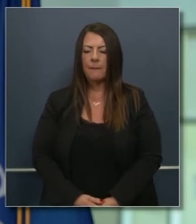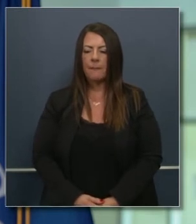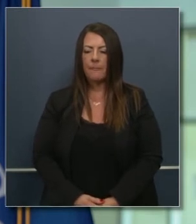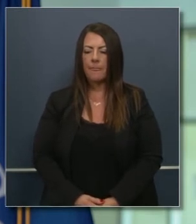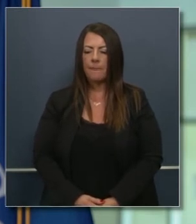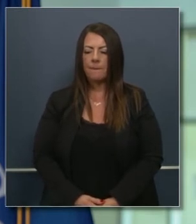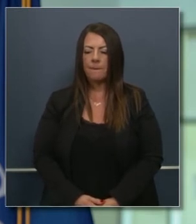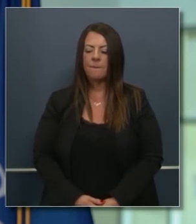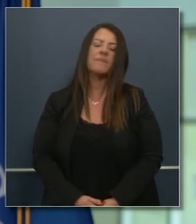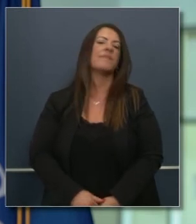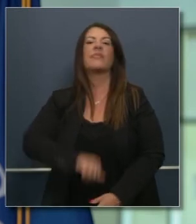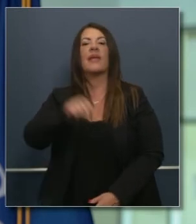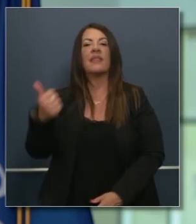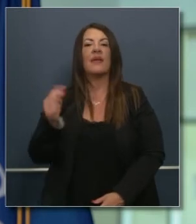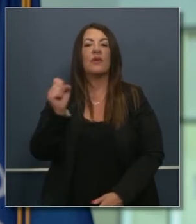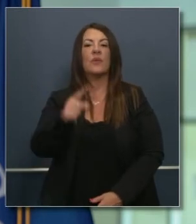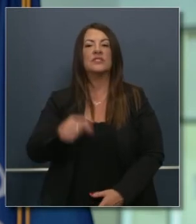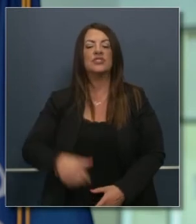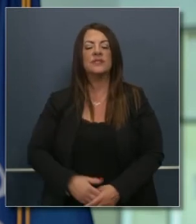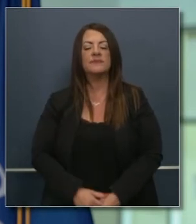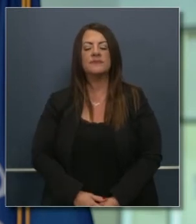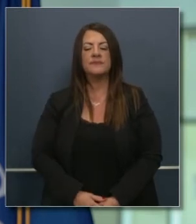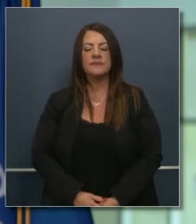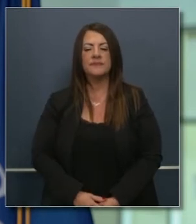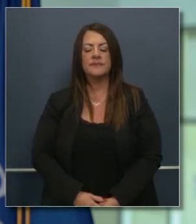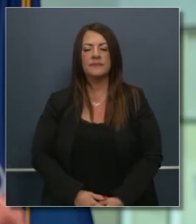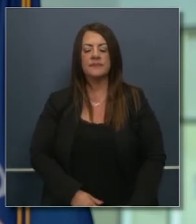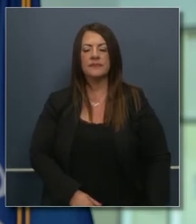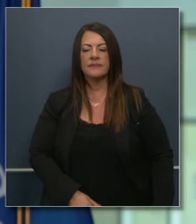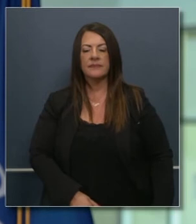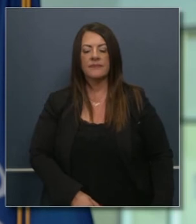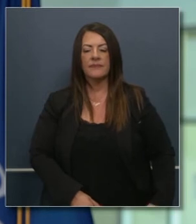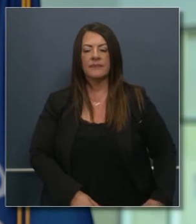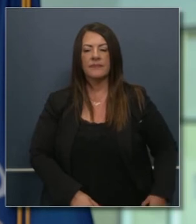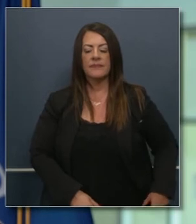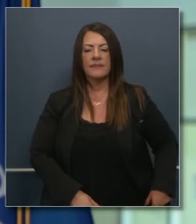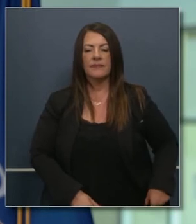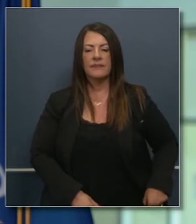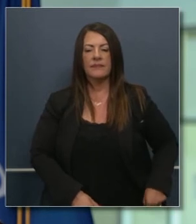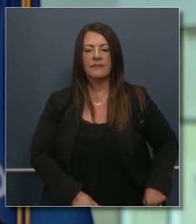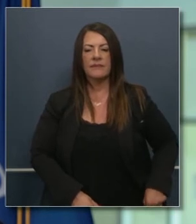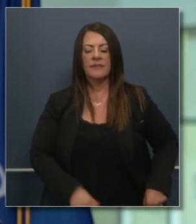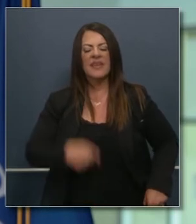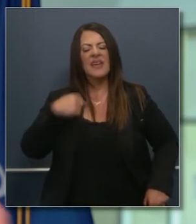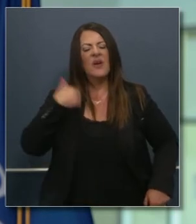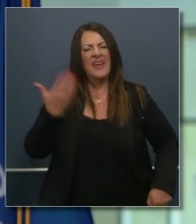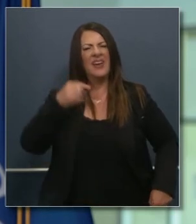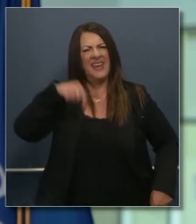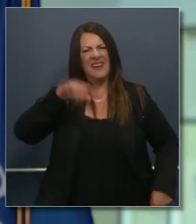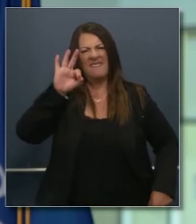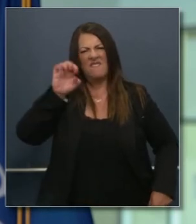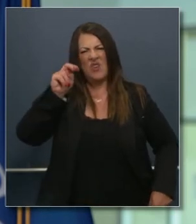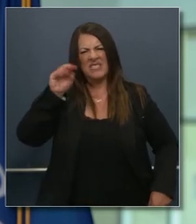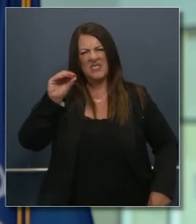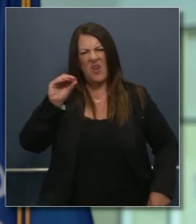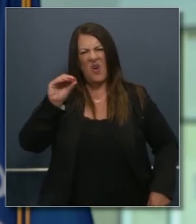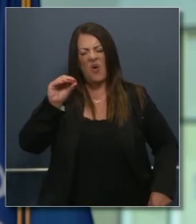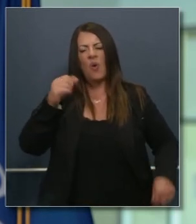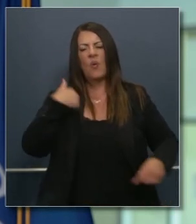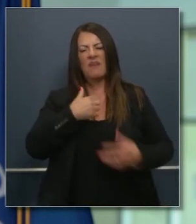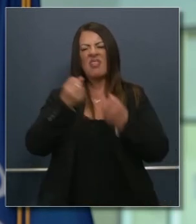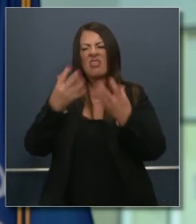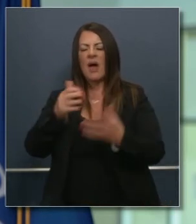buenas tardes gobernador tenemos una escuela bastante grande